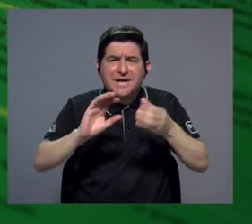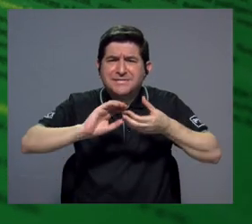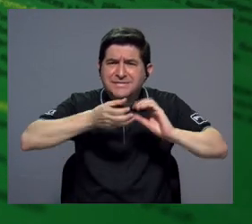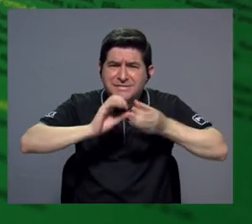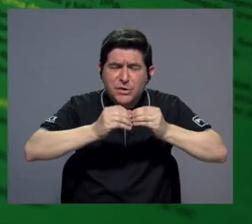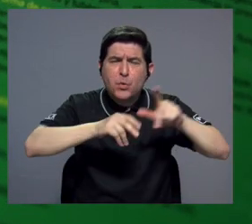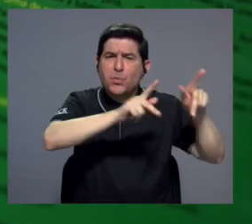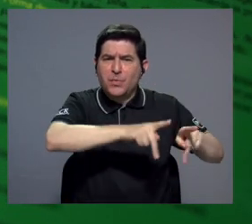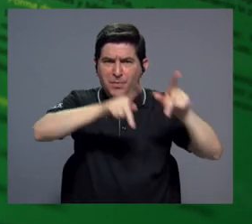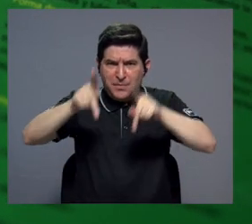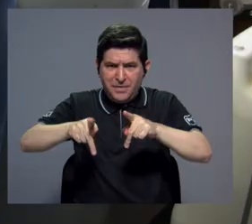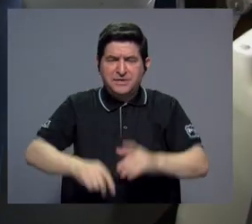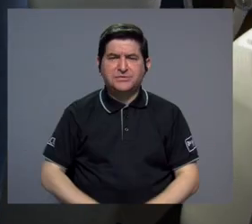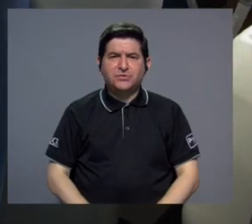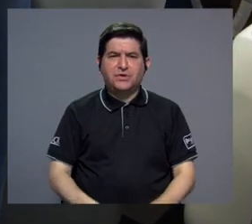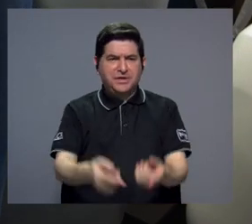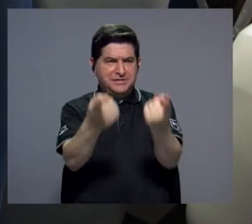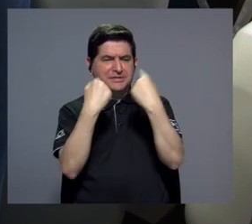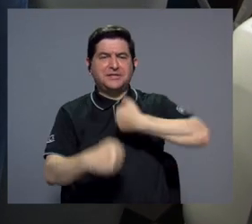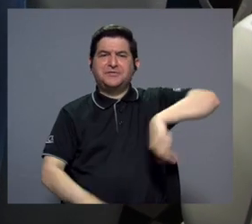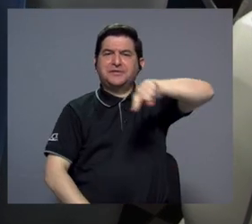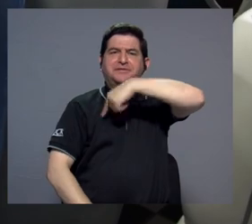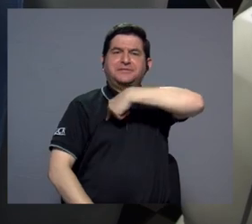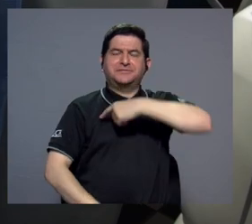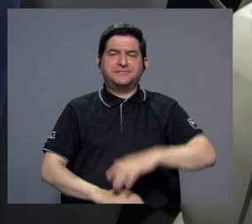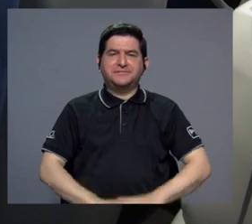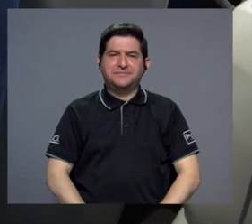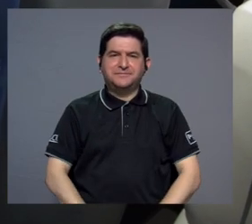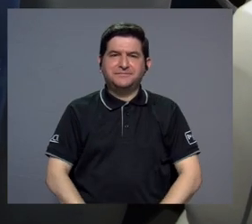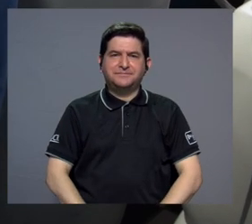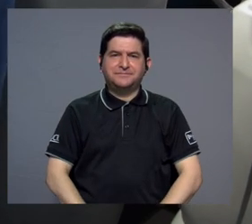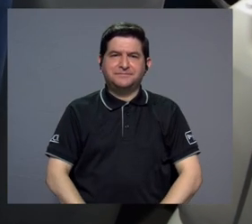más la cantidad de personas que llegan a nosotros.